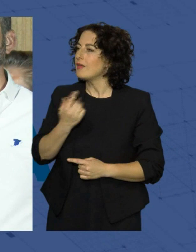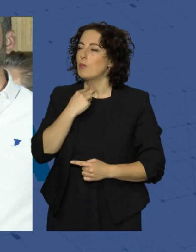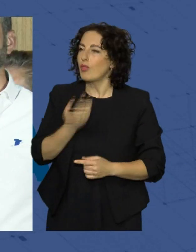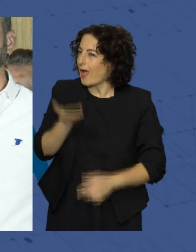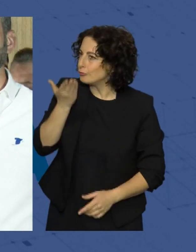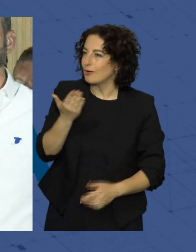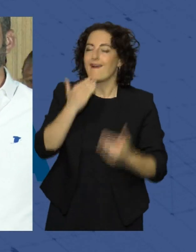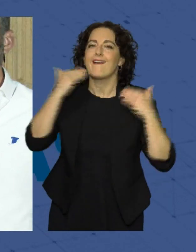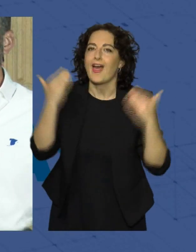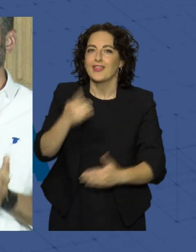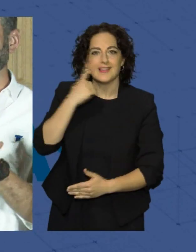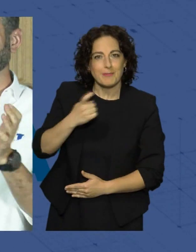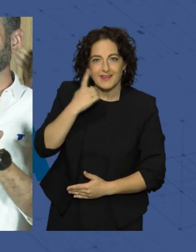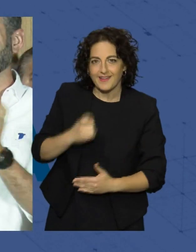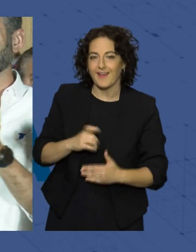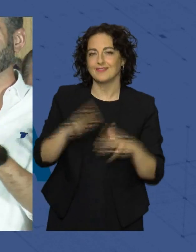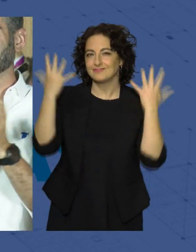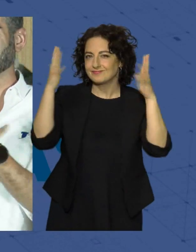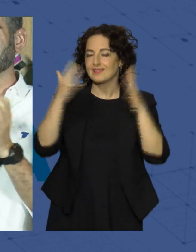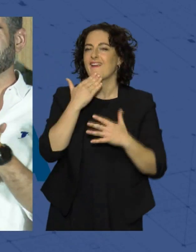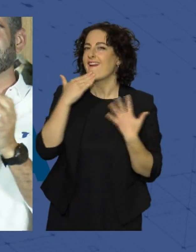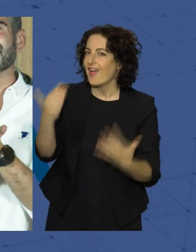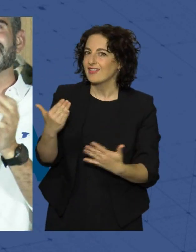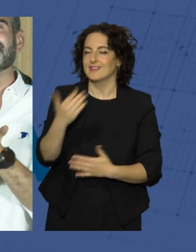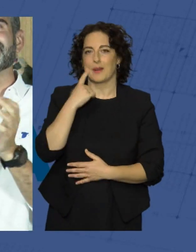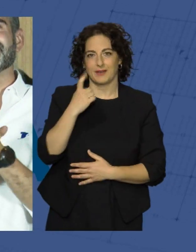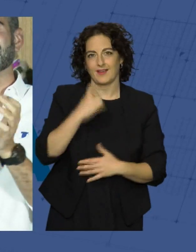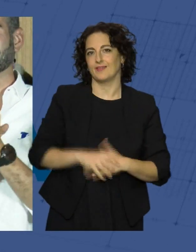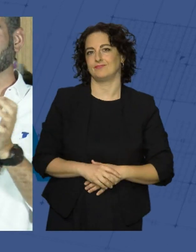gracias Almería. Gracias Almería.